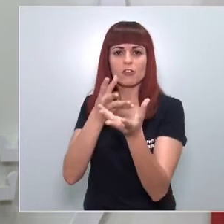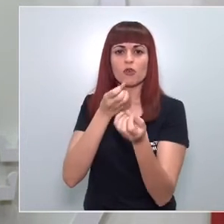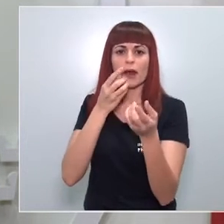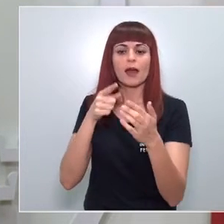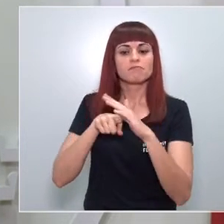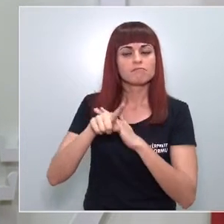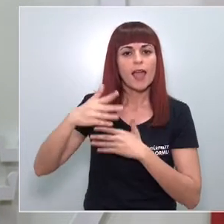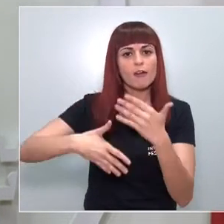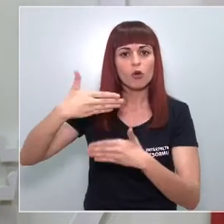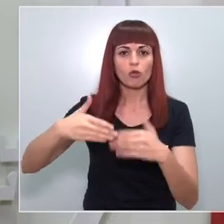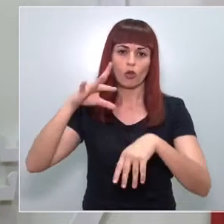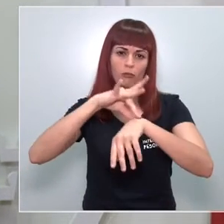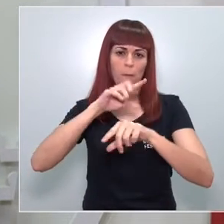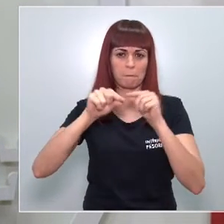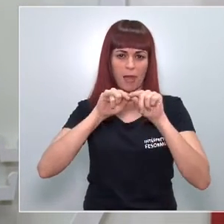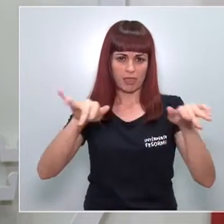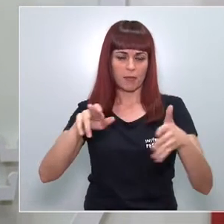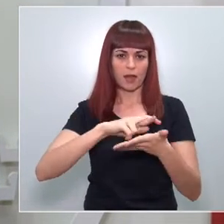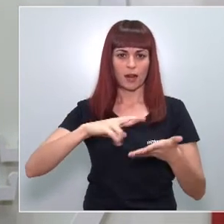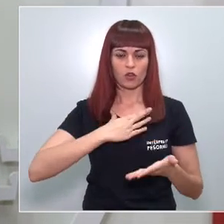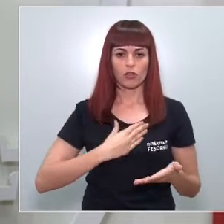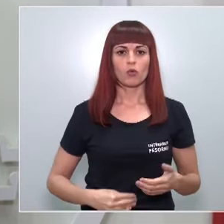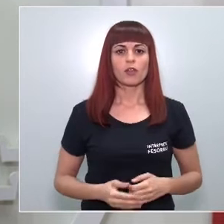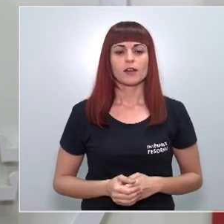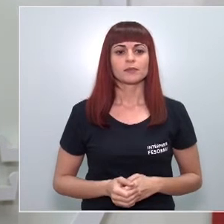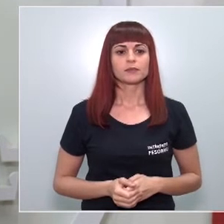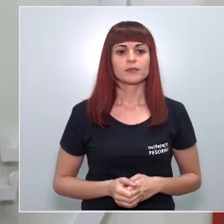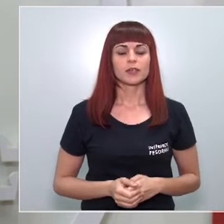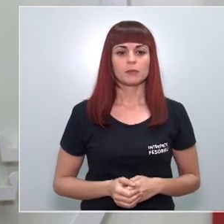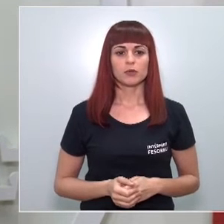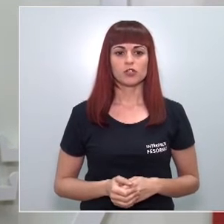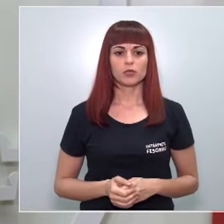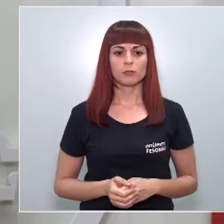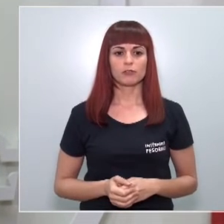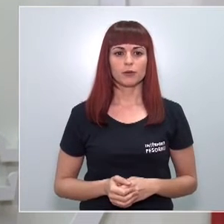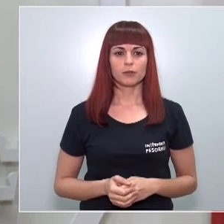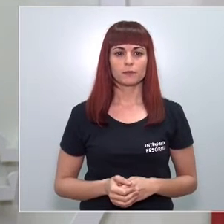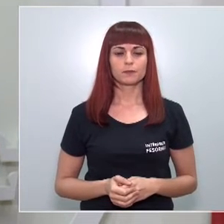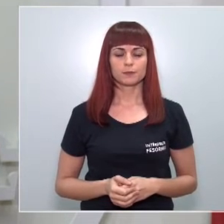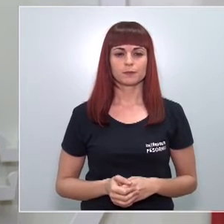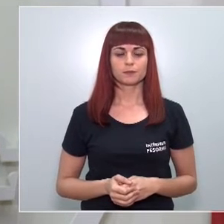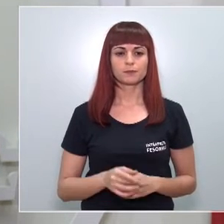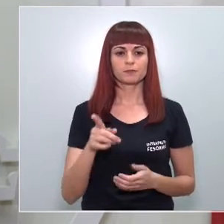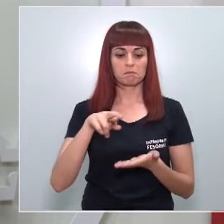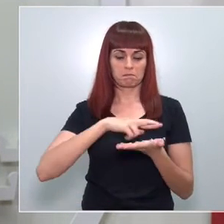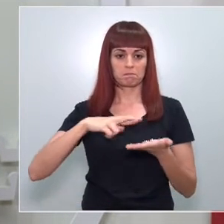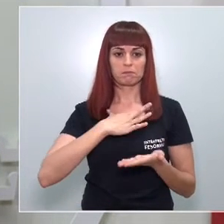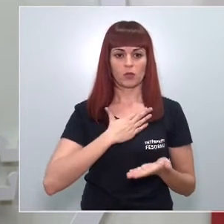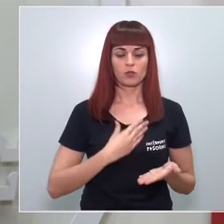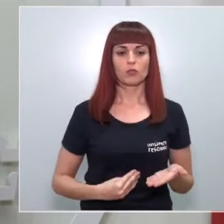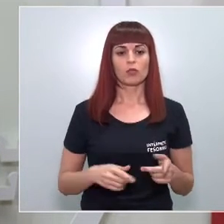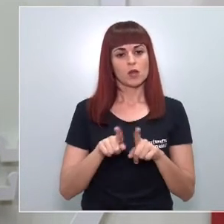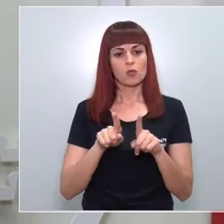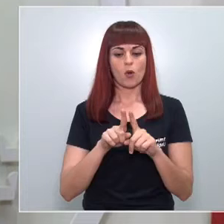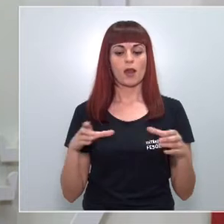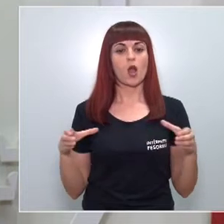evolución favorable de la pandemia en nuestra región, tal y como reflejan los datos en los últimos días que sitúan a la región de Murcia como la